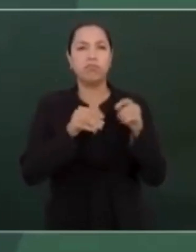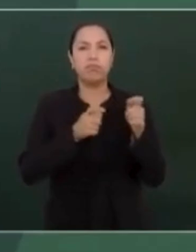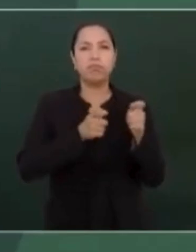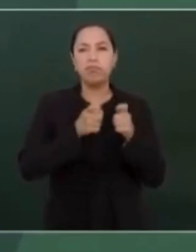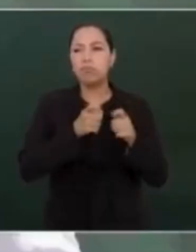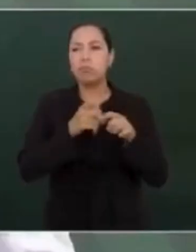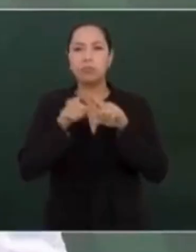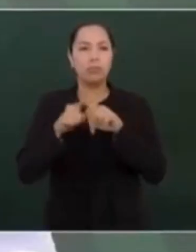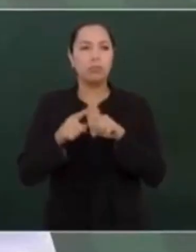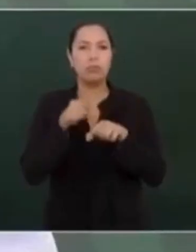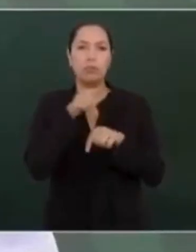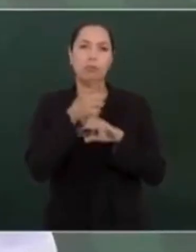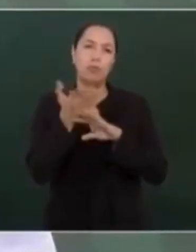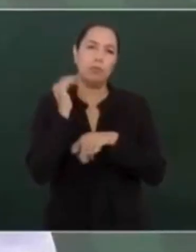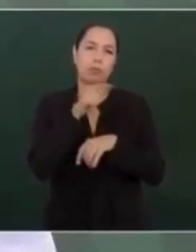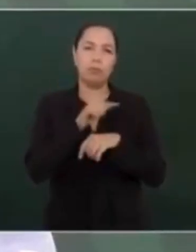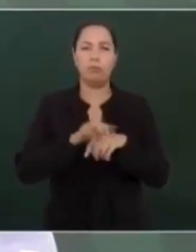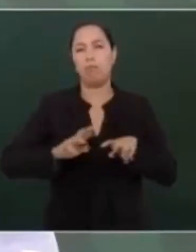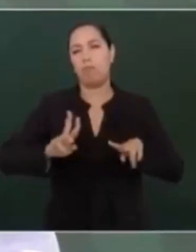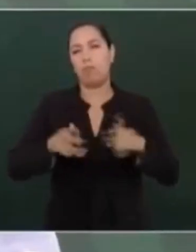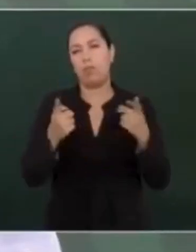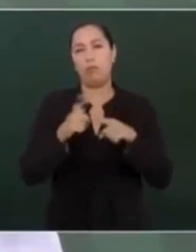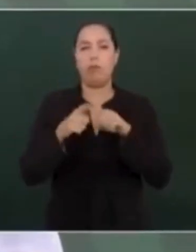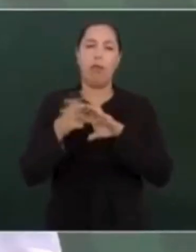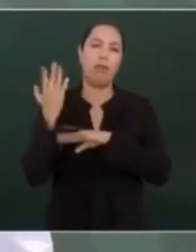Cuando vendieron, en la época de Fox,